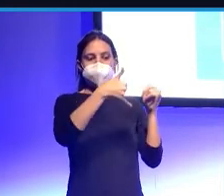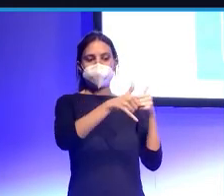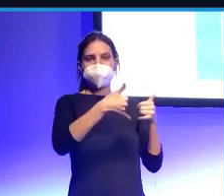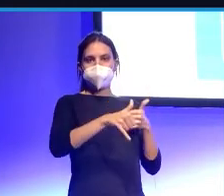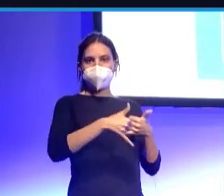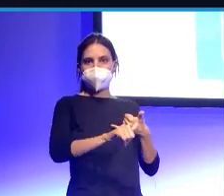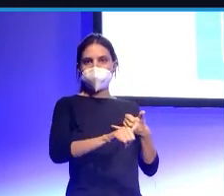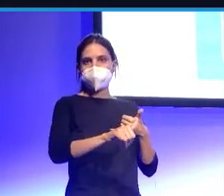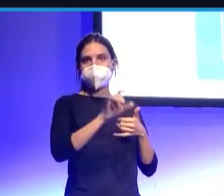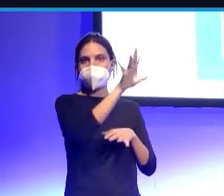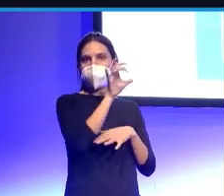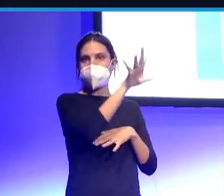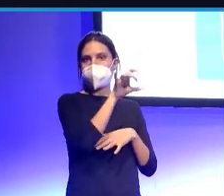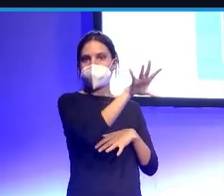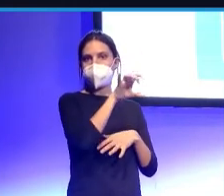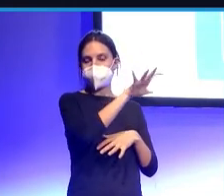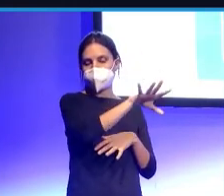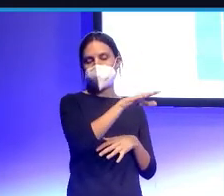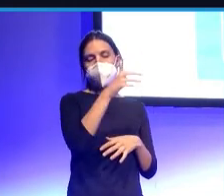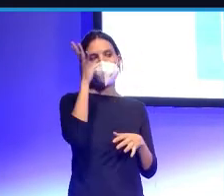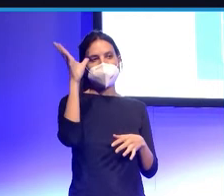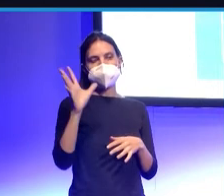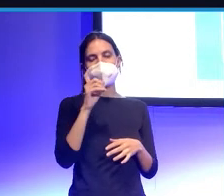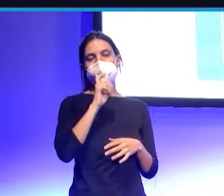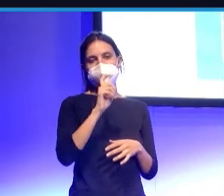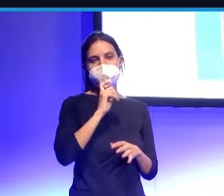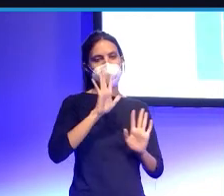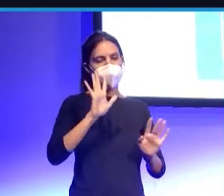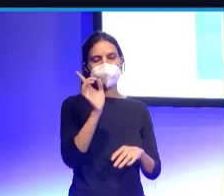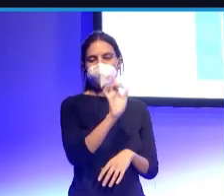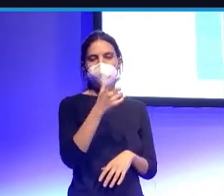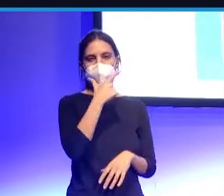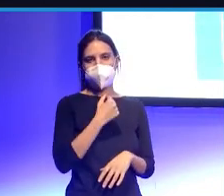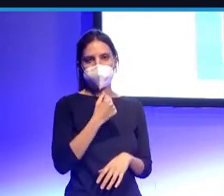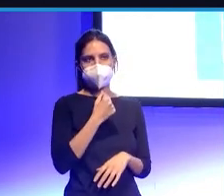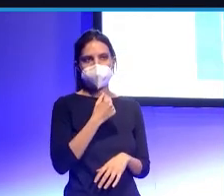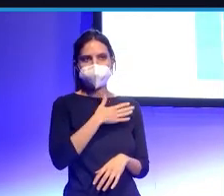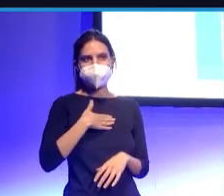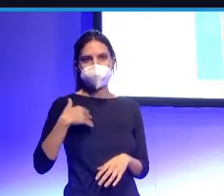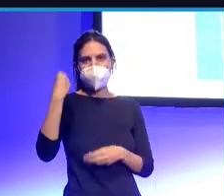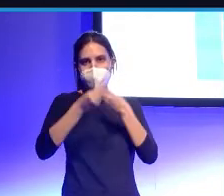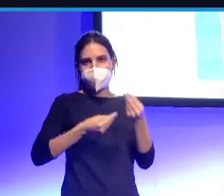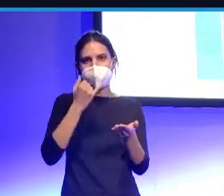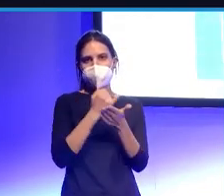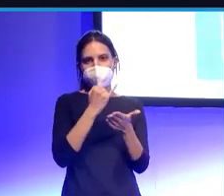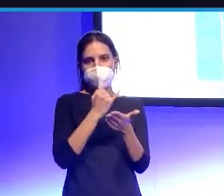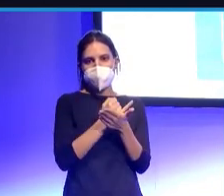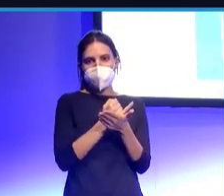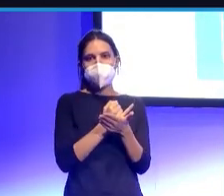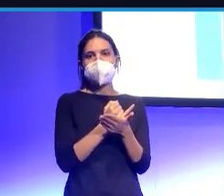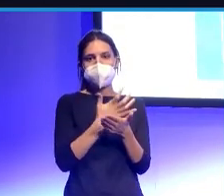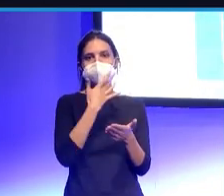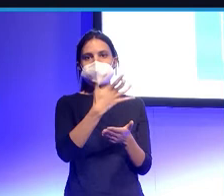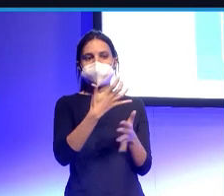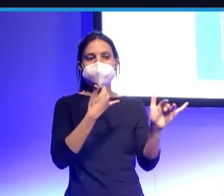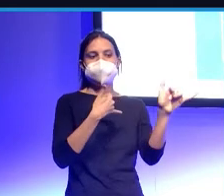parece muy complicado, bastante sencillo, ¿vale? Pero, bueno, lo que queremos hacer con esta simulación es, si cogemos cada uno de